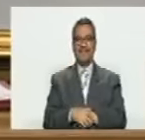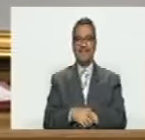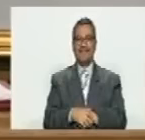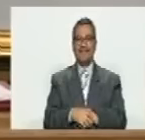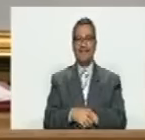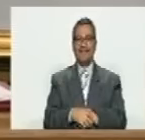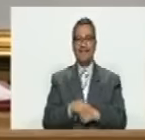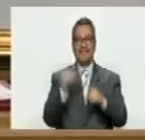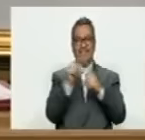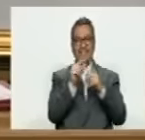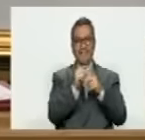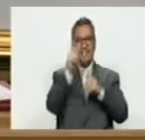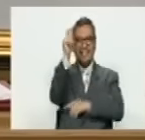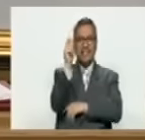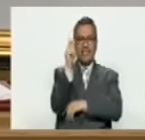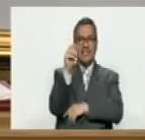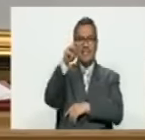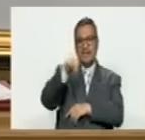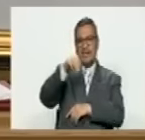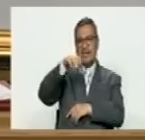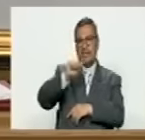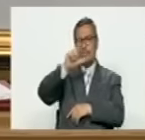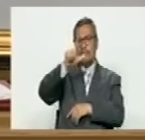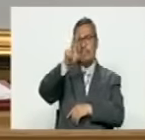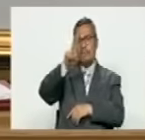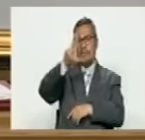Dejame en derecho el palabra la diputada Buzzi Galeano.